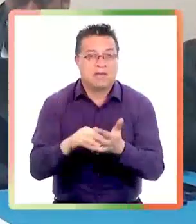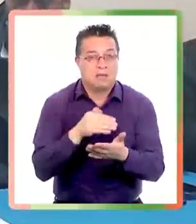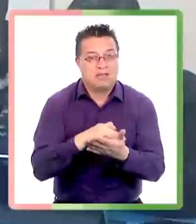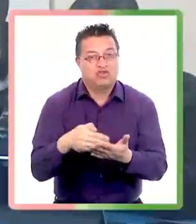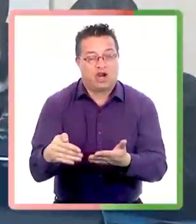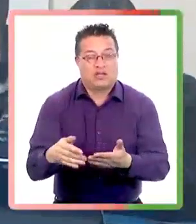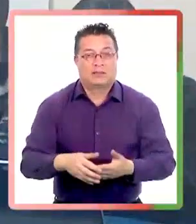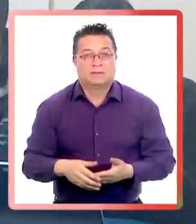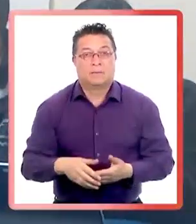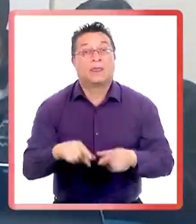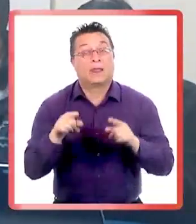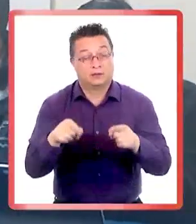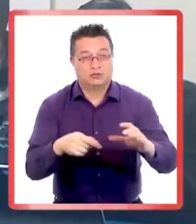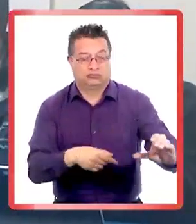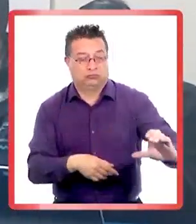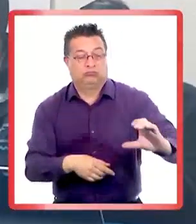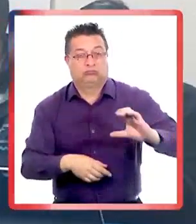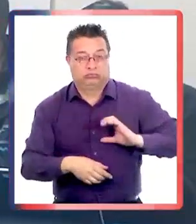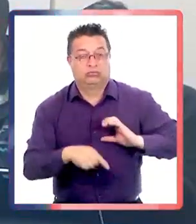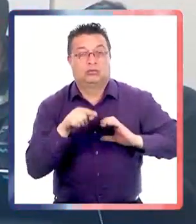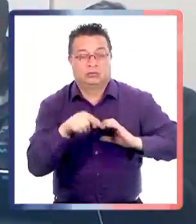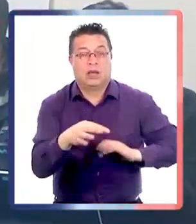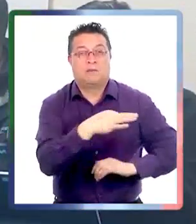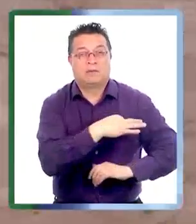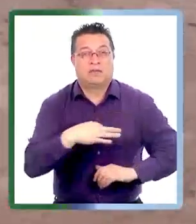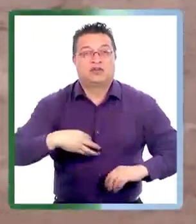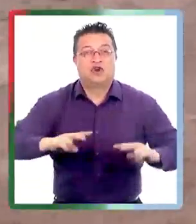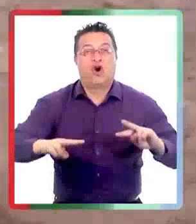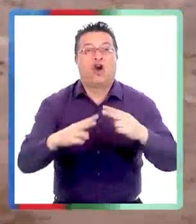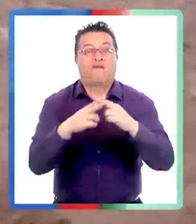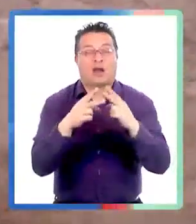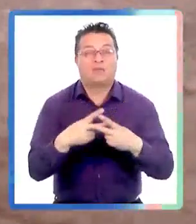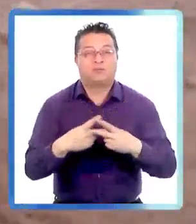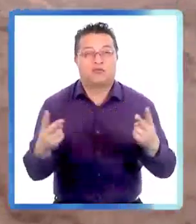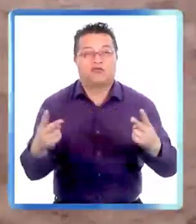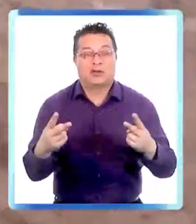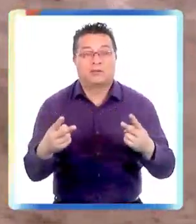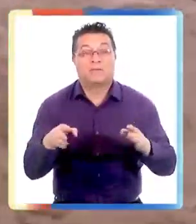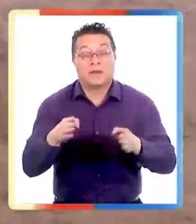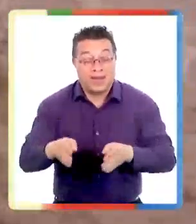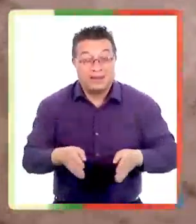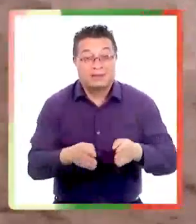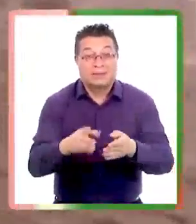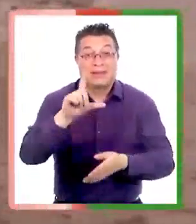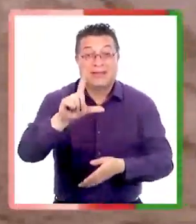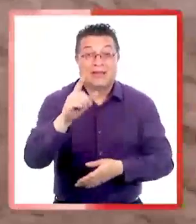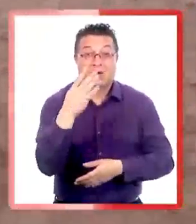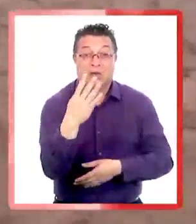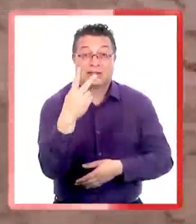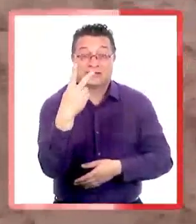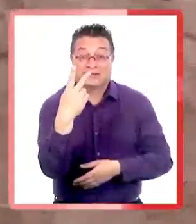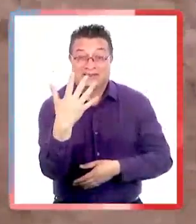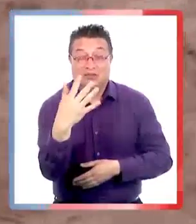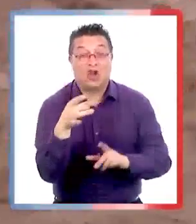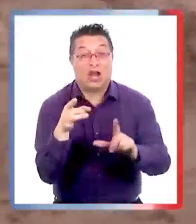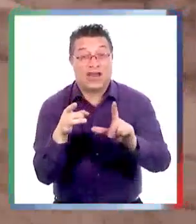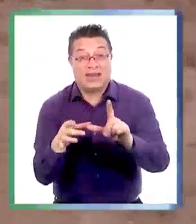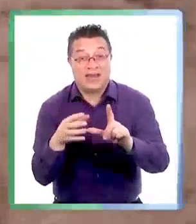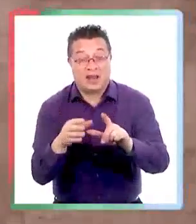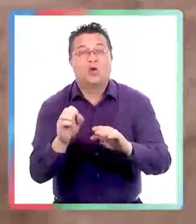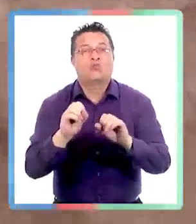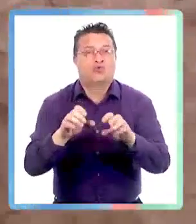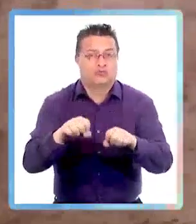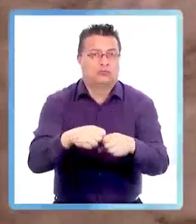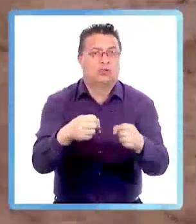mil millones de pesos los cuales llegarán a través del Ministerio de Obras Públicas. La ruta L45 en Linares tiene